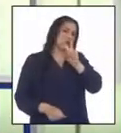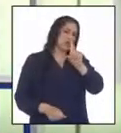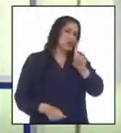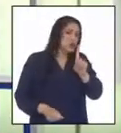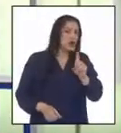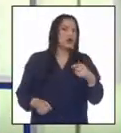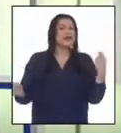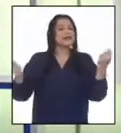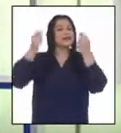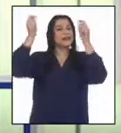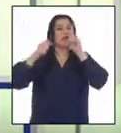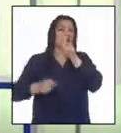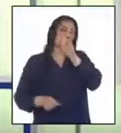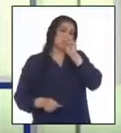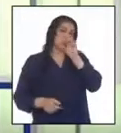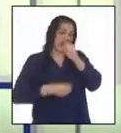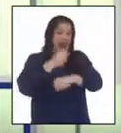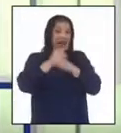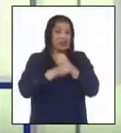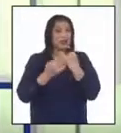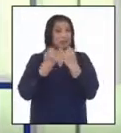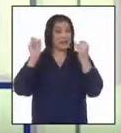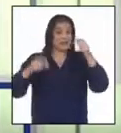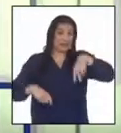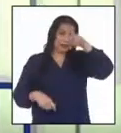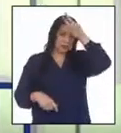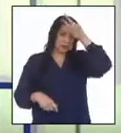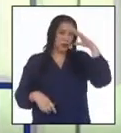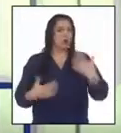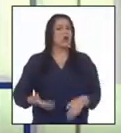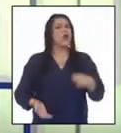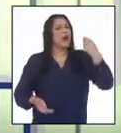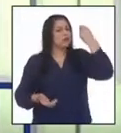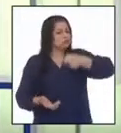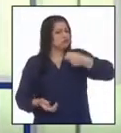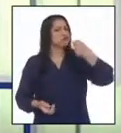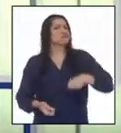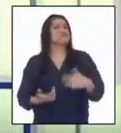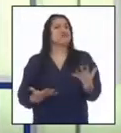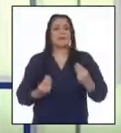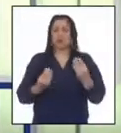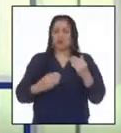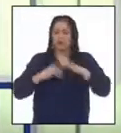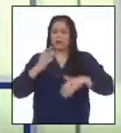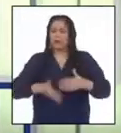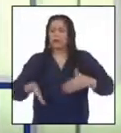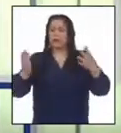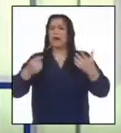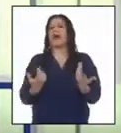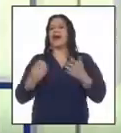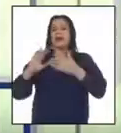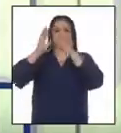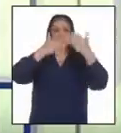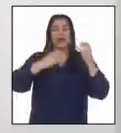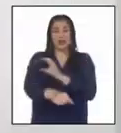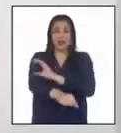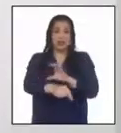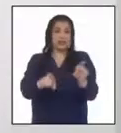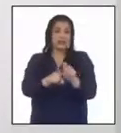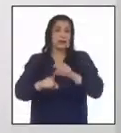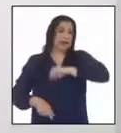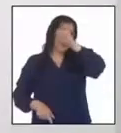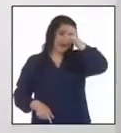celebró el Centenario de la Independencia de nuestro Perú, con una enorme inversión económica y muchas obras en las grandes ciudades de la costa y sierra.